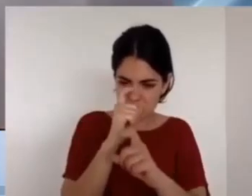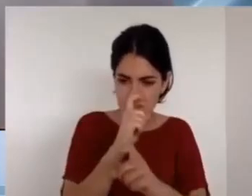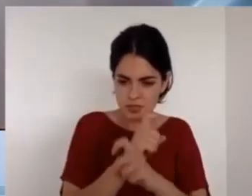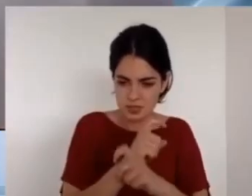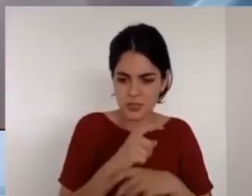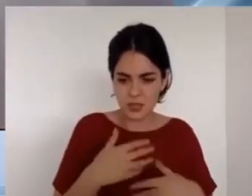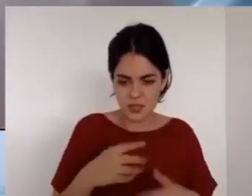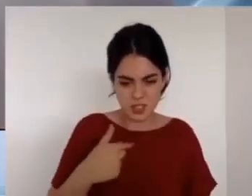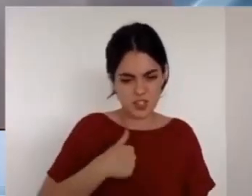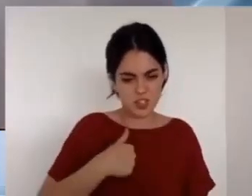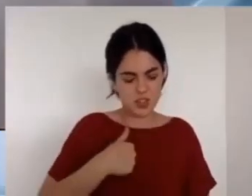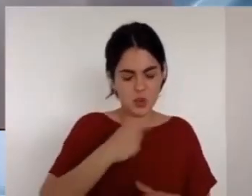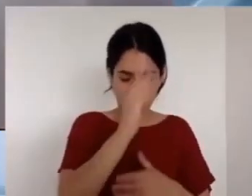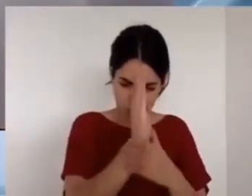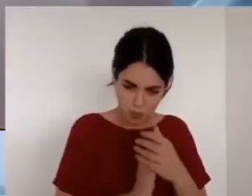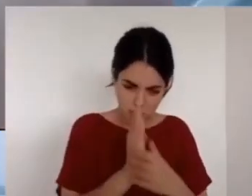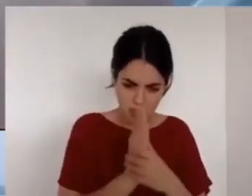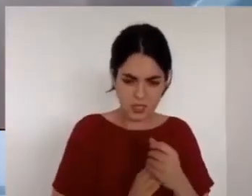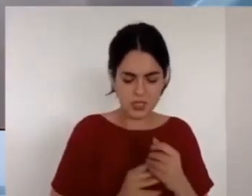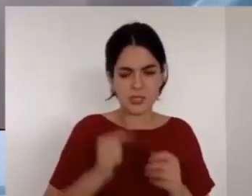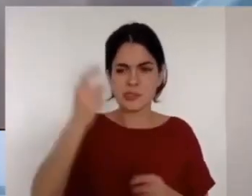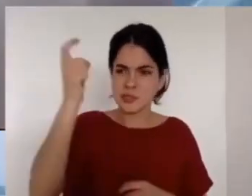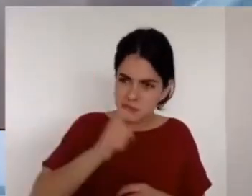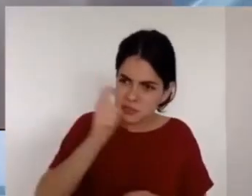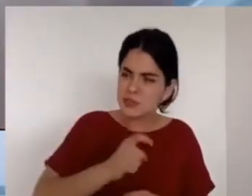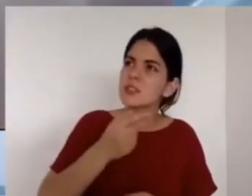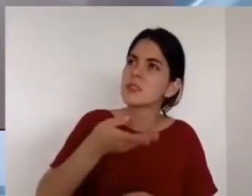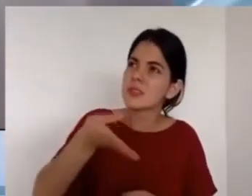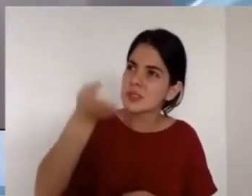no quedará impune entonces